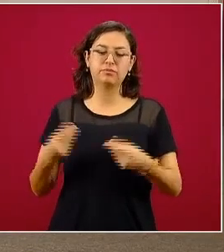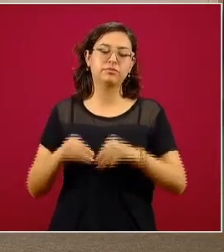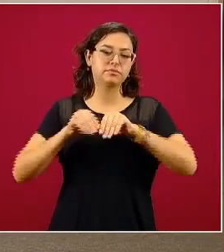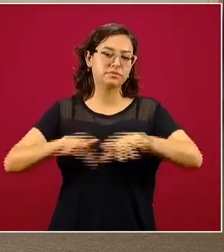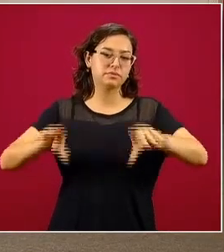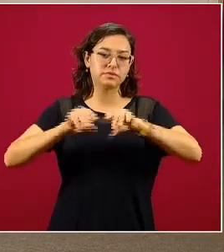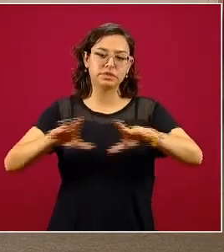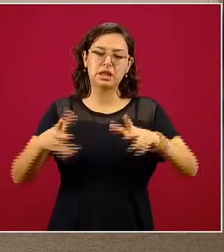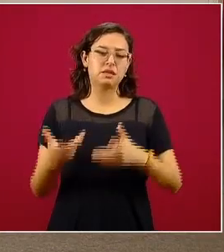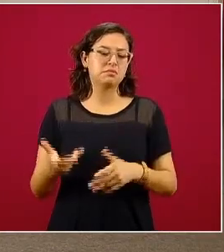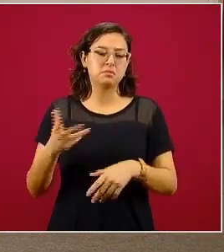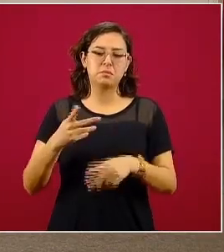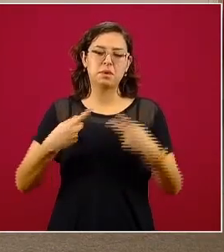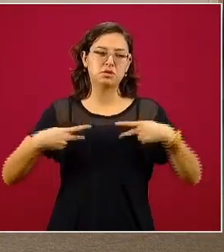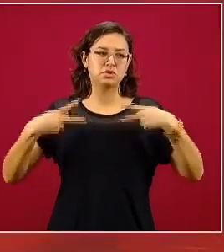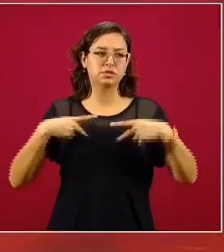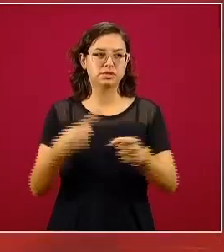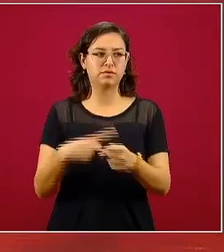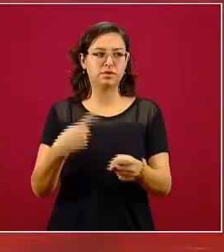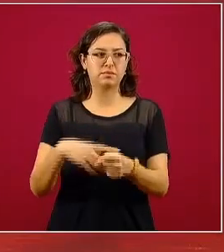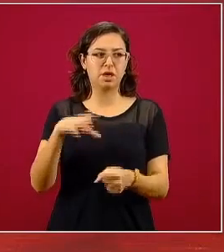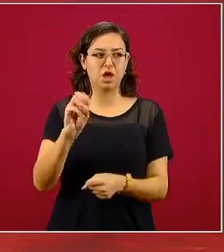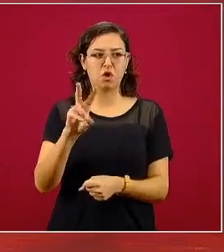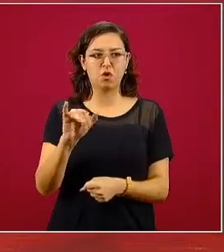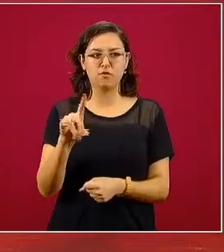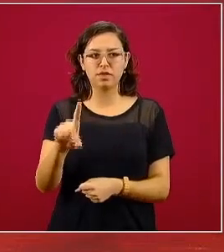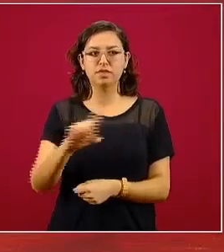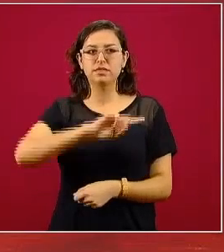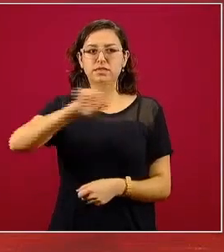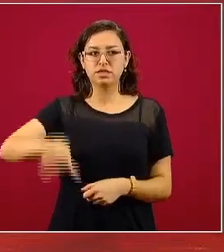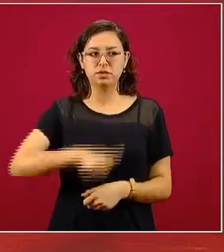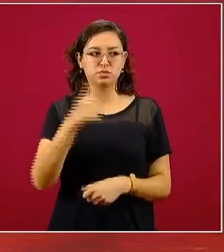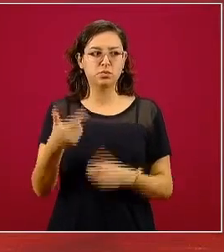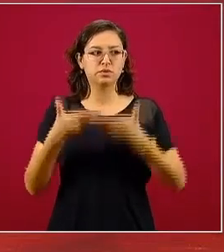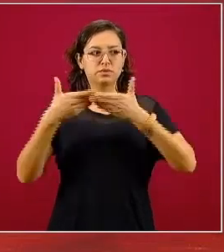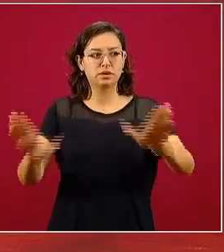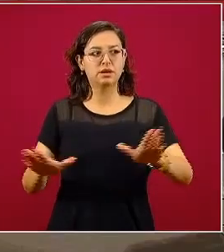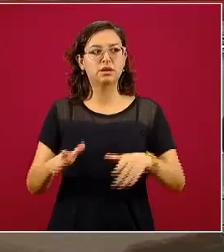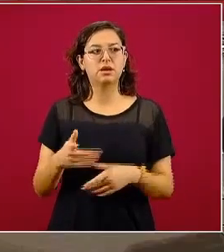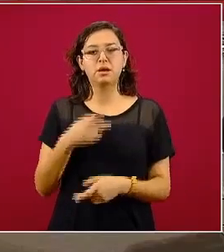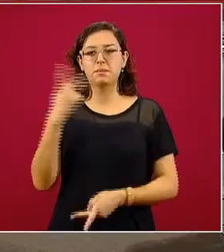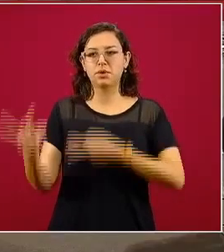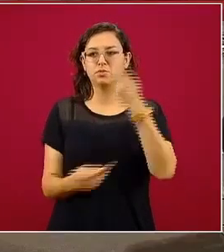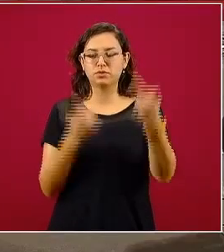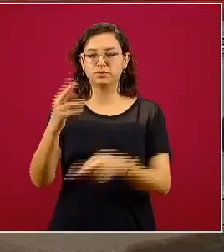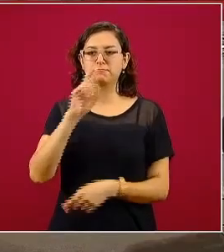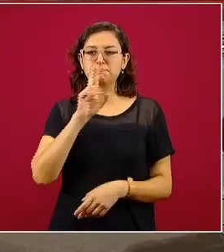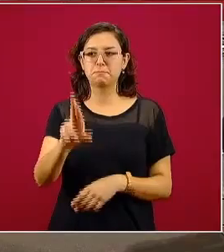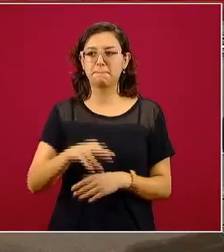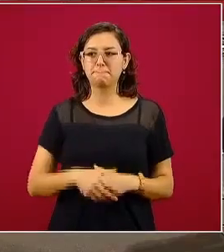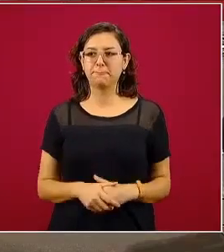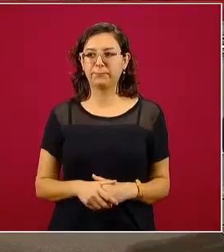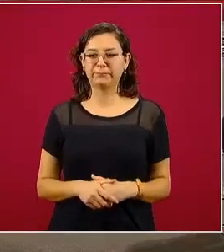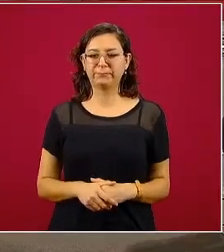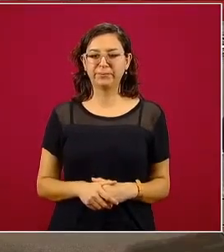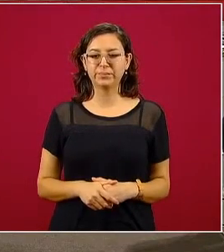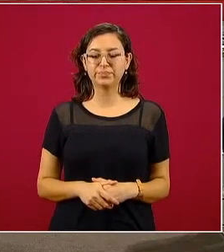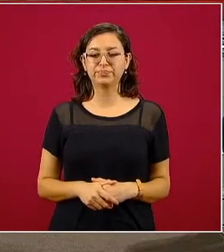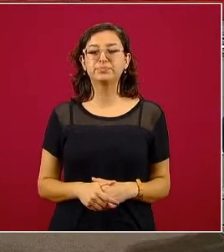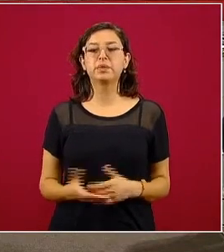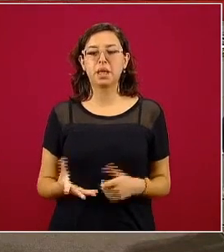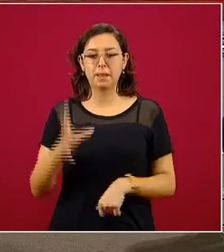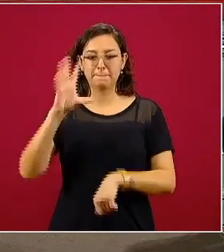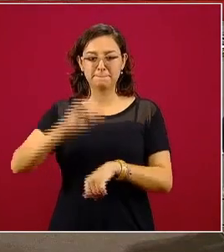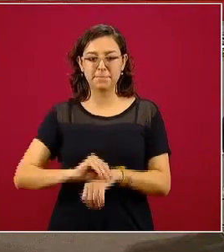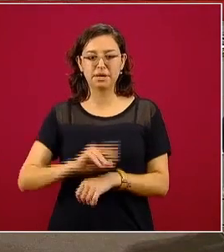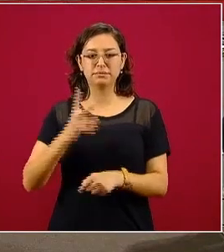las personas enfermas de COVID-19, y luego abrimos a preguntas y respuestas. Doctor, por favor. Claro que sí. Con su permiso,